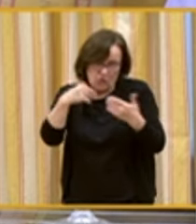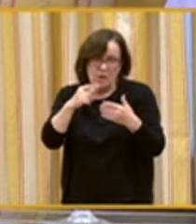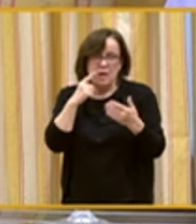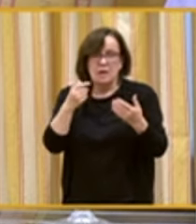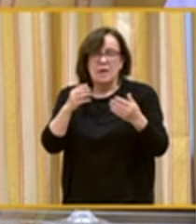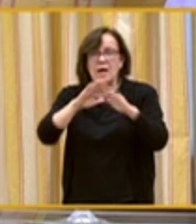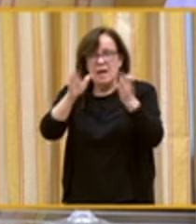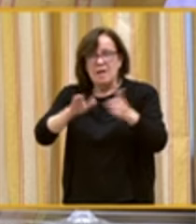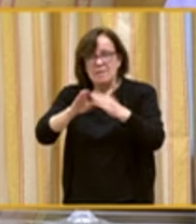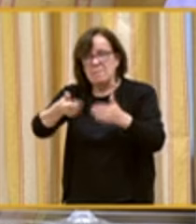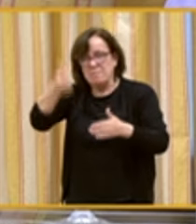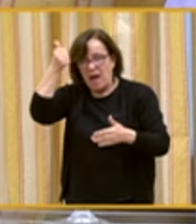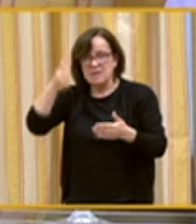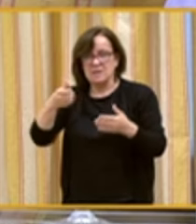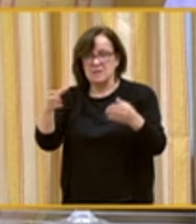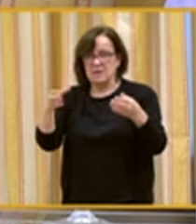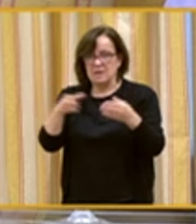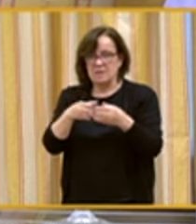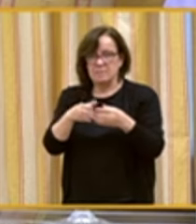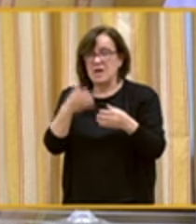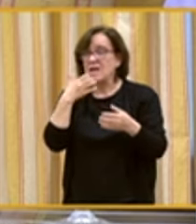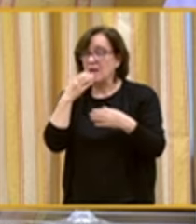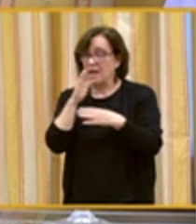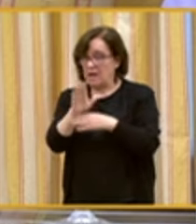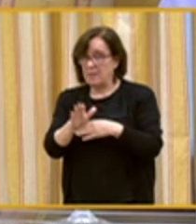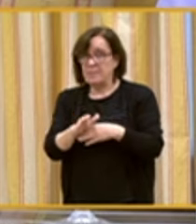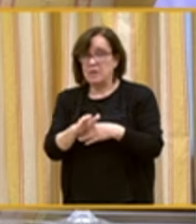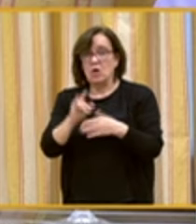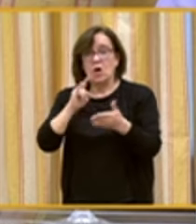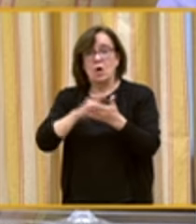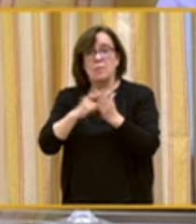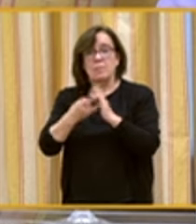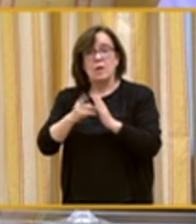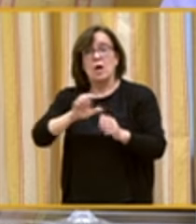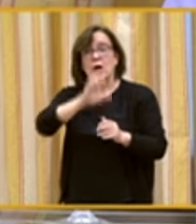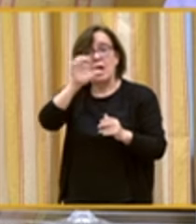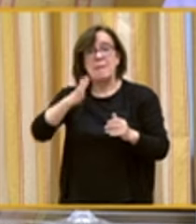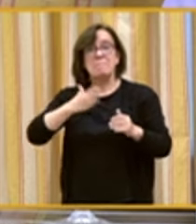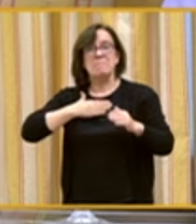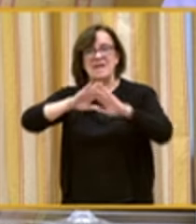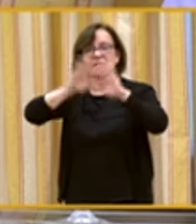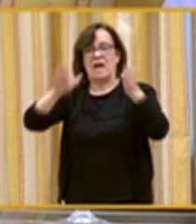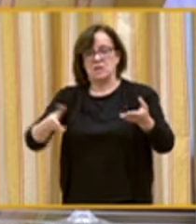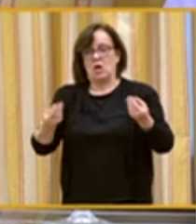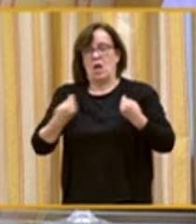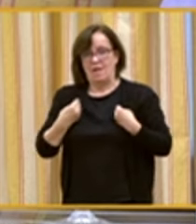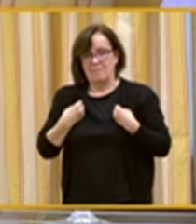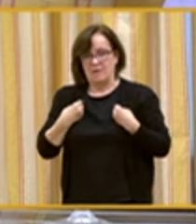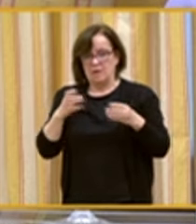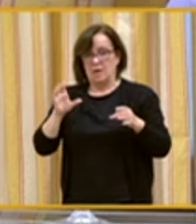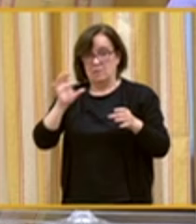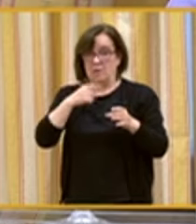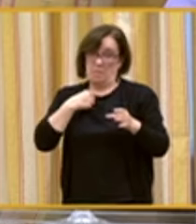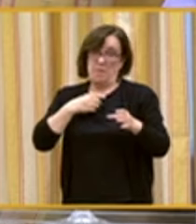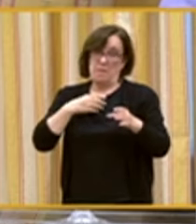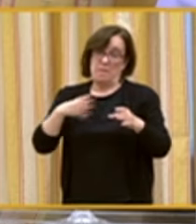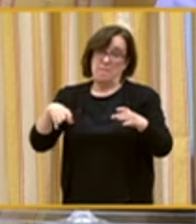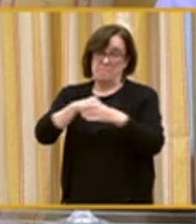viviendas en la comunidad, como el ejemplo del proyecto europeo Mi Casa, una vida en la comunidad de Plena Inclusión.